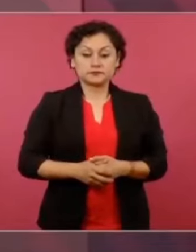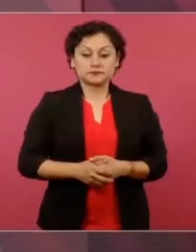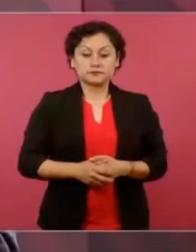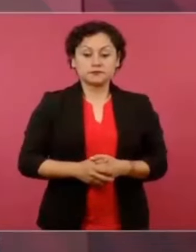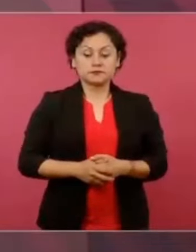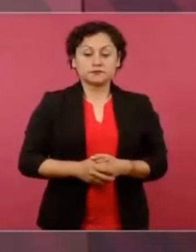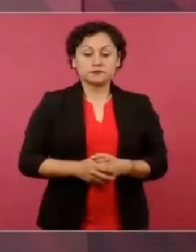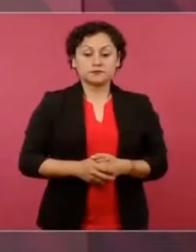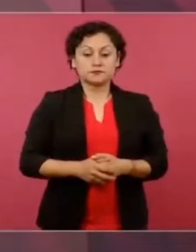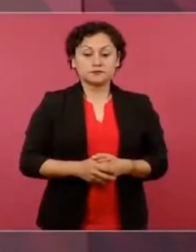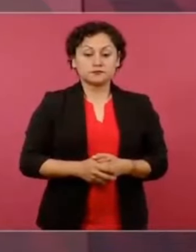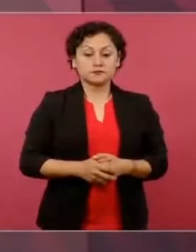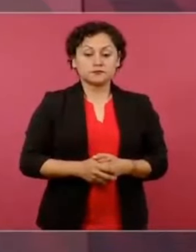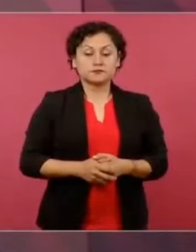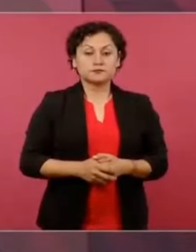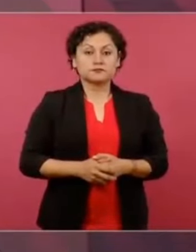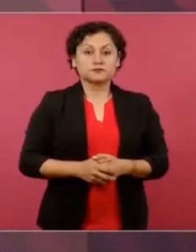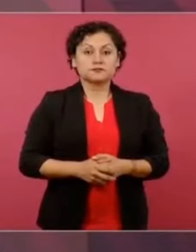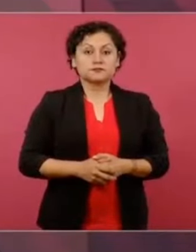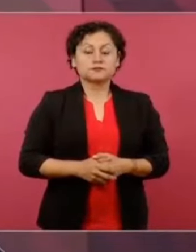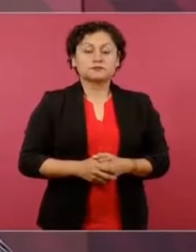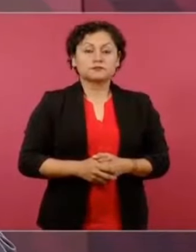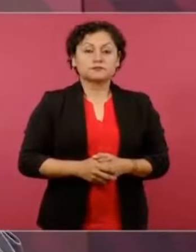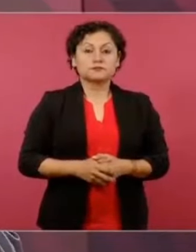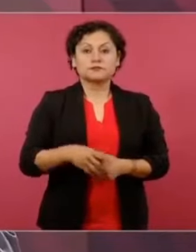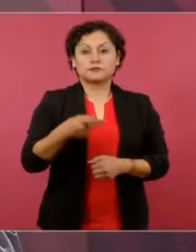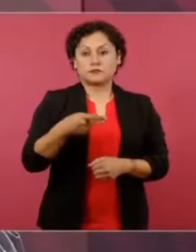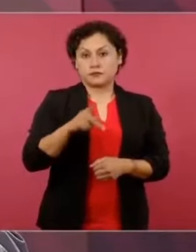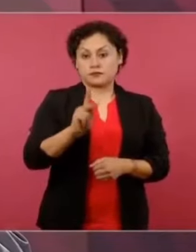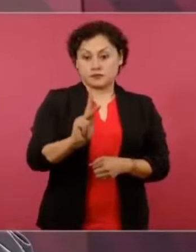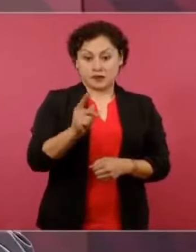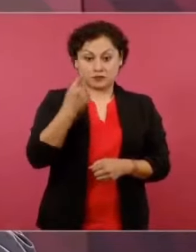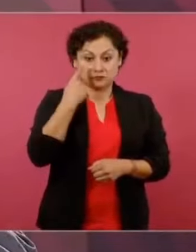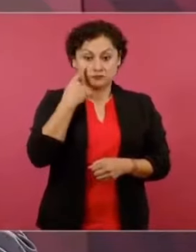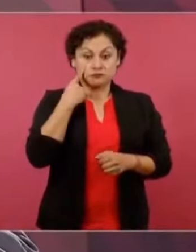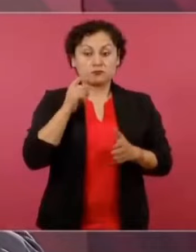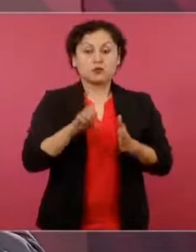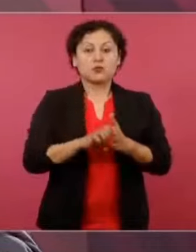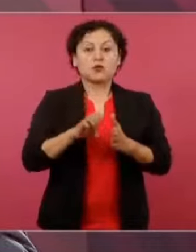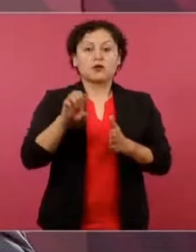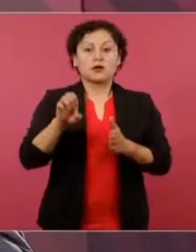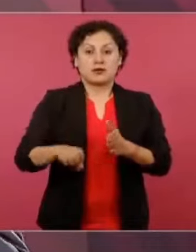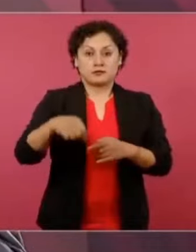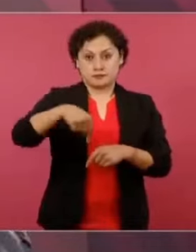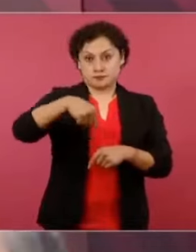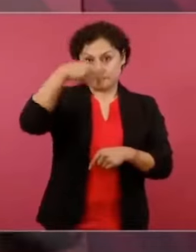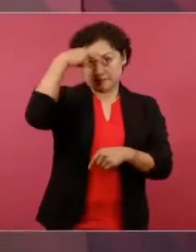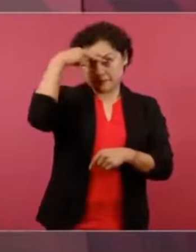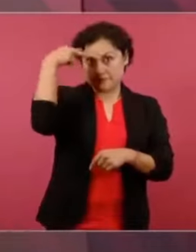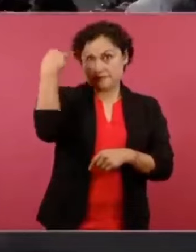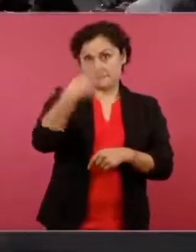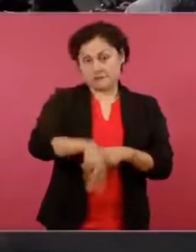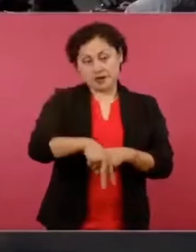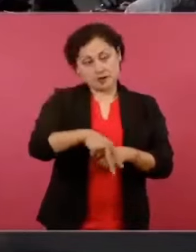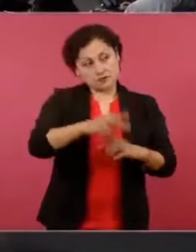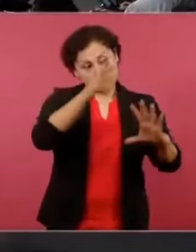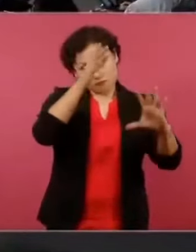hay en el caso de México un acuerdo